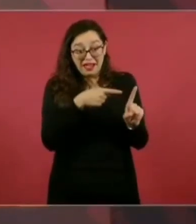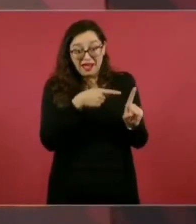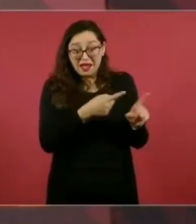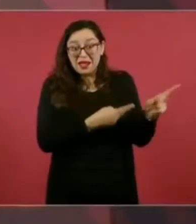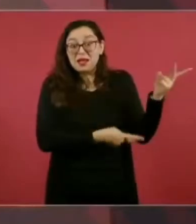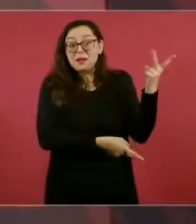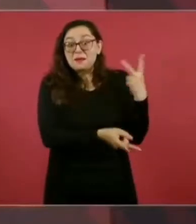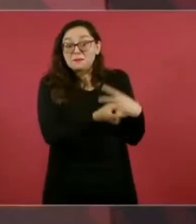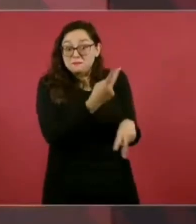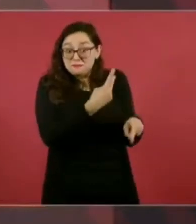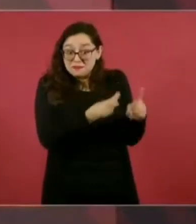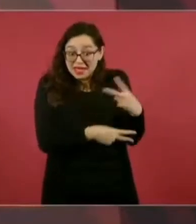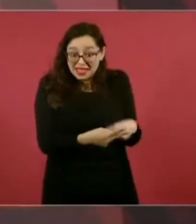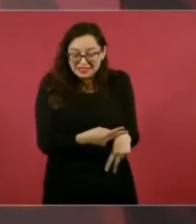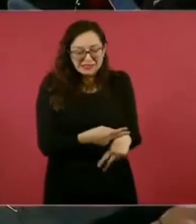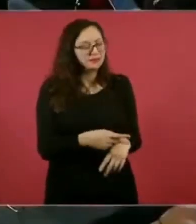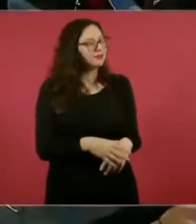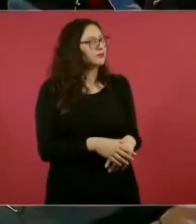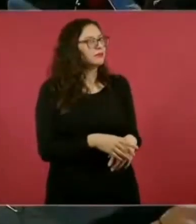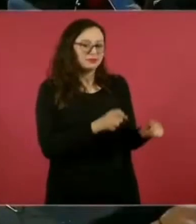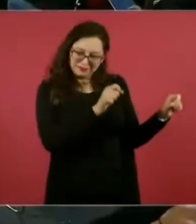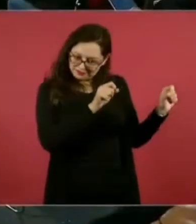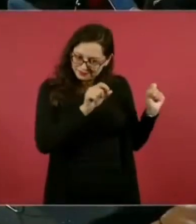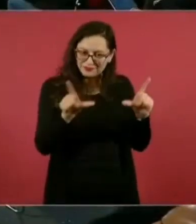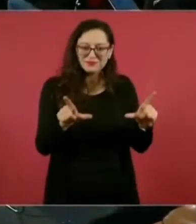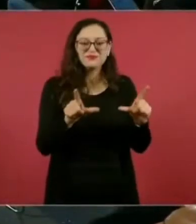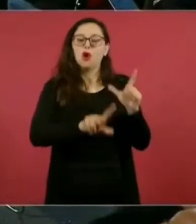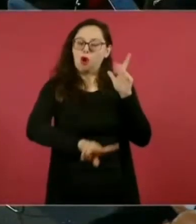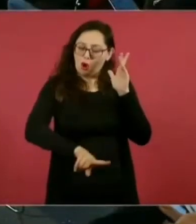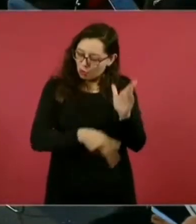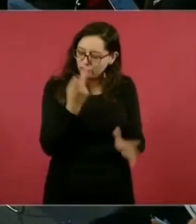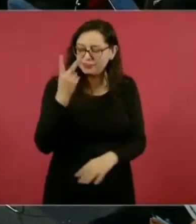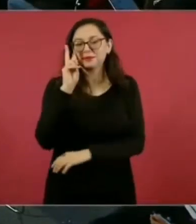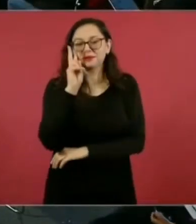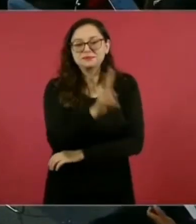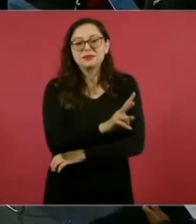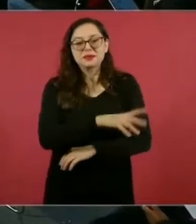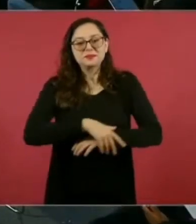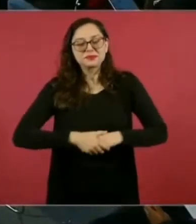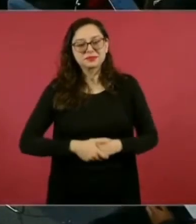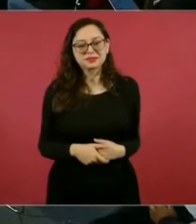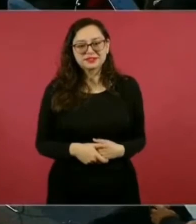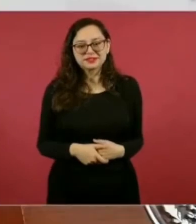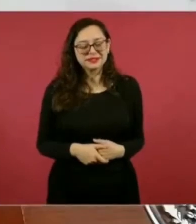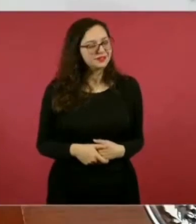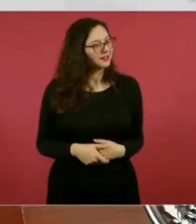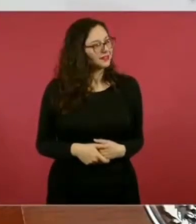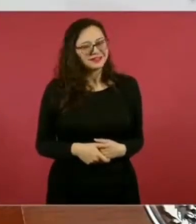hasta ponlo, porque también es importantísimo.